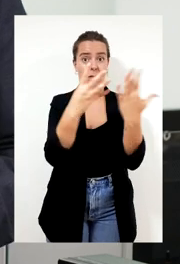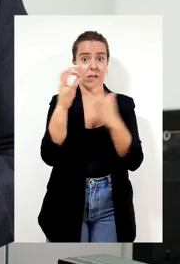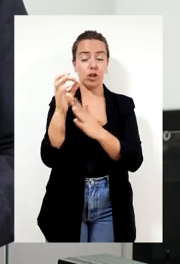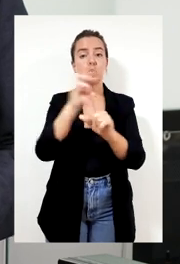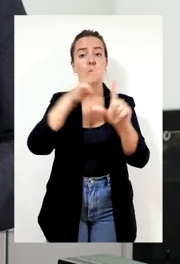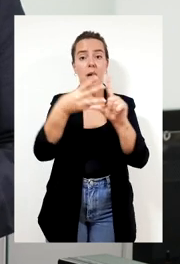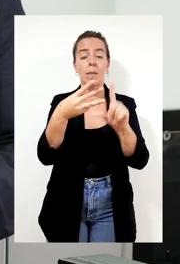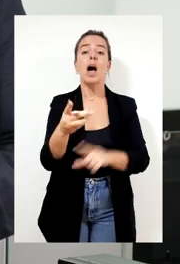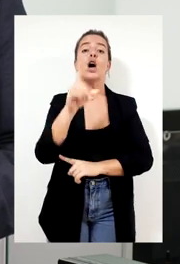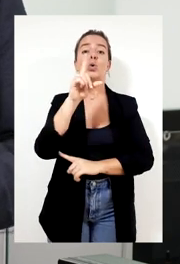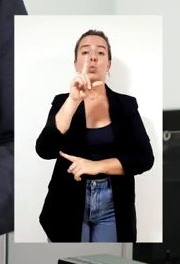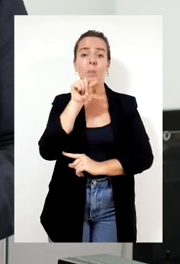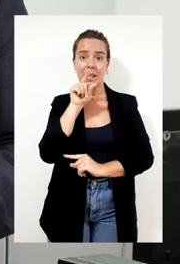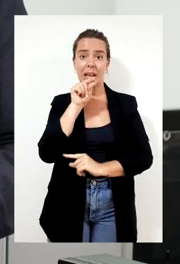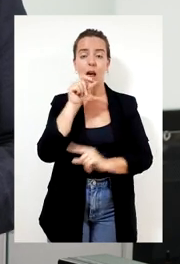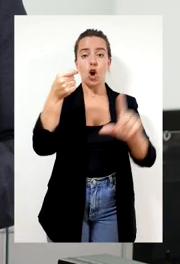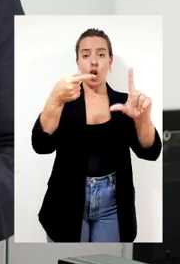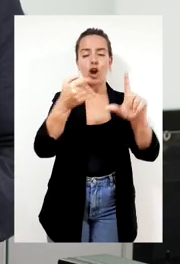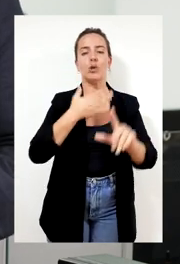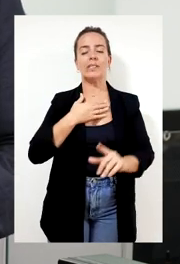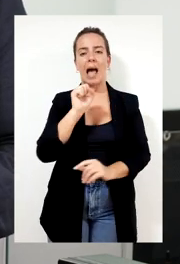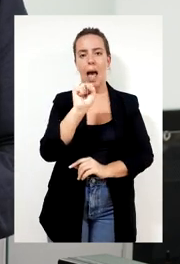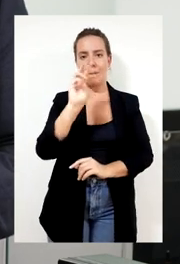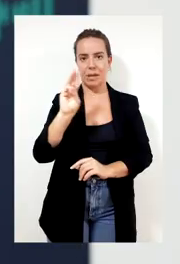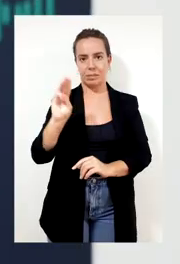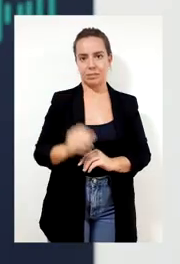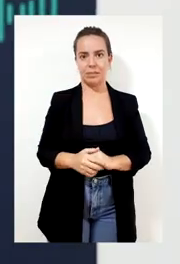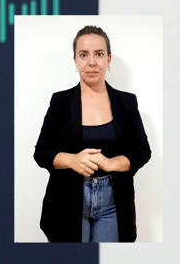servicio web, twitter, correo electrónico y nuestra app.